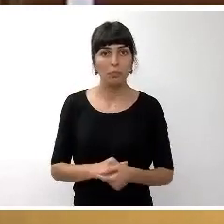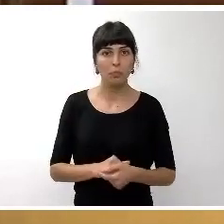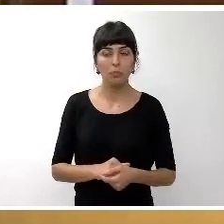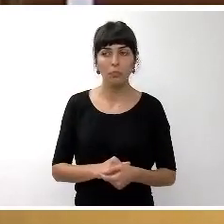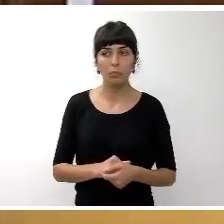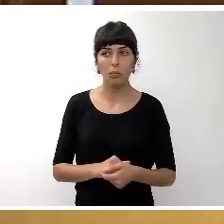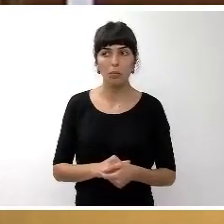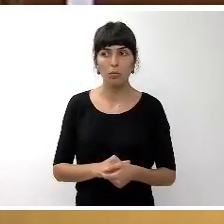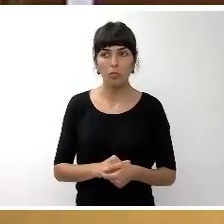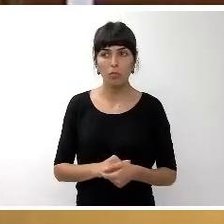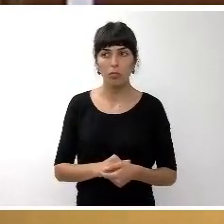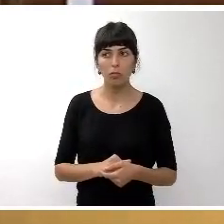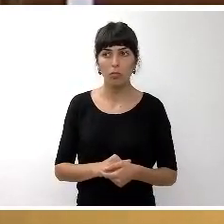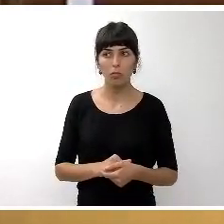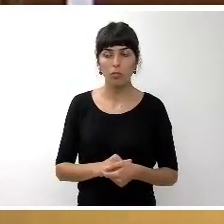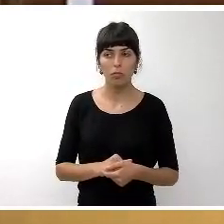¿Atención? ¿Veintidós?